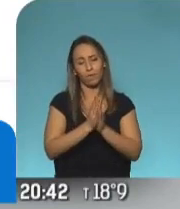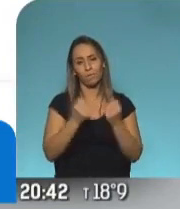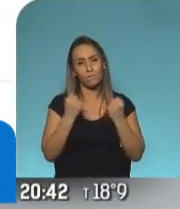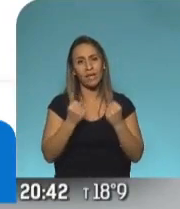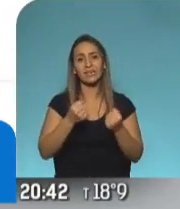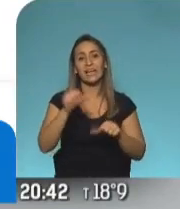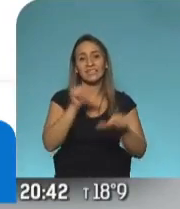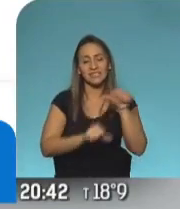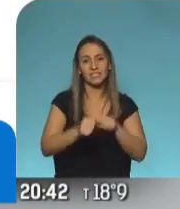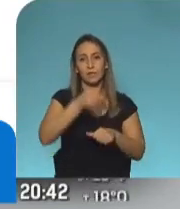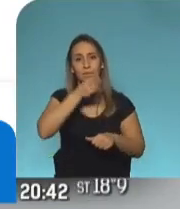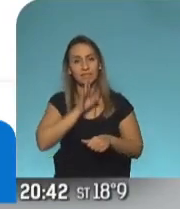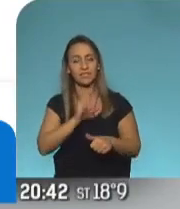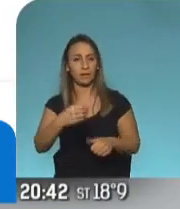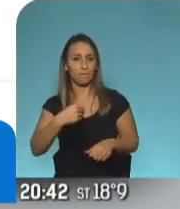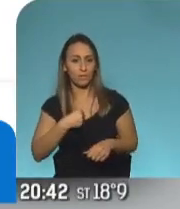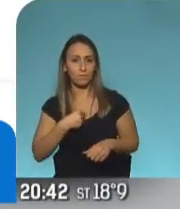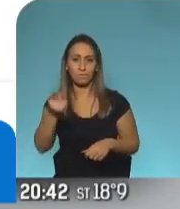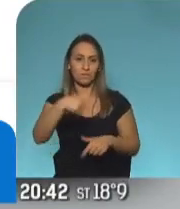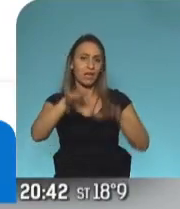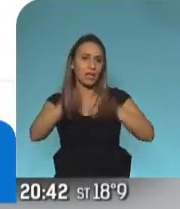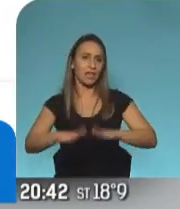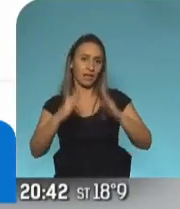paciencia y fe. Quédense en casa.